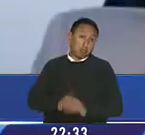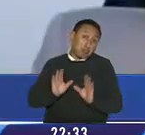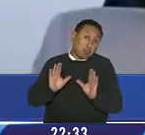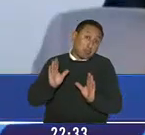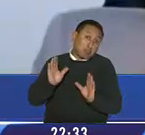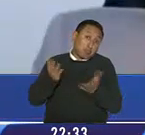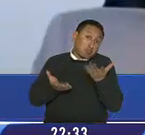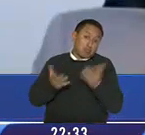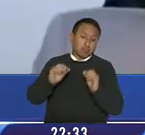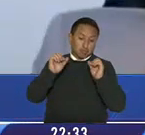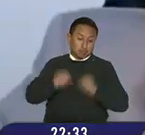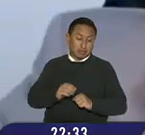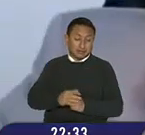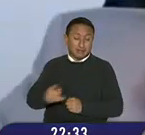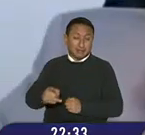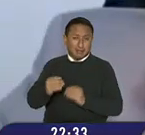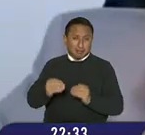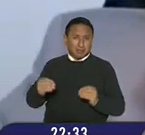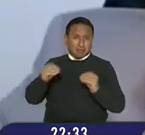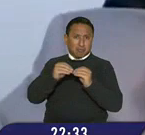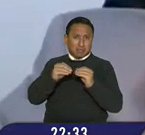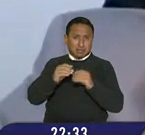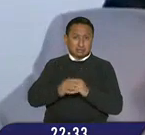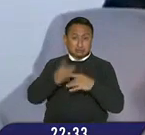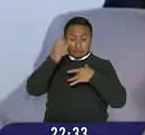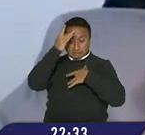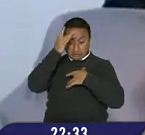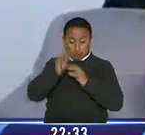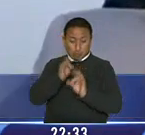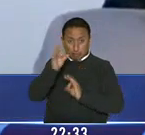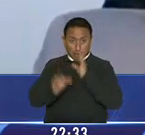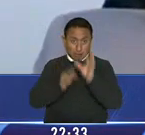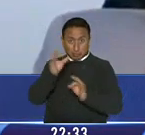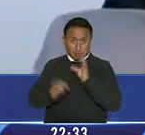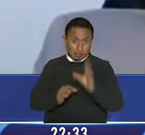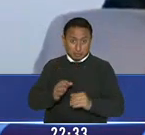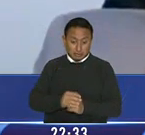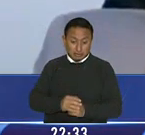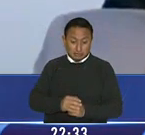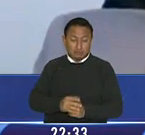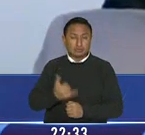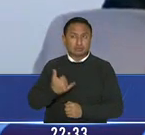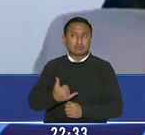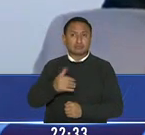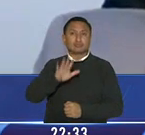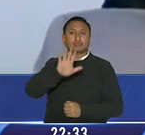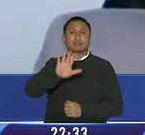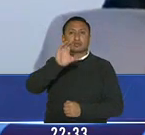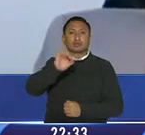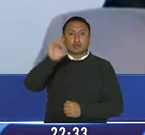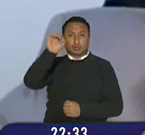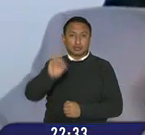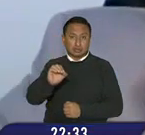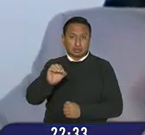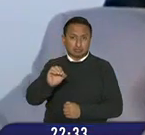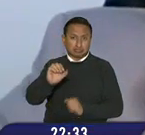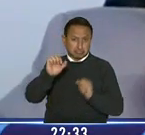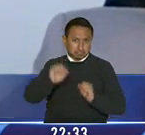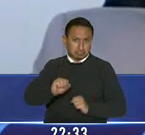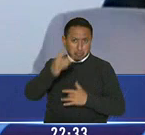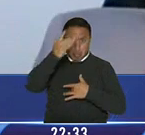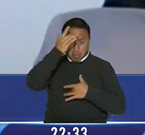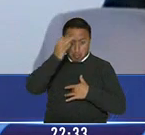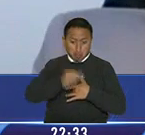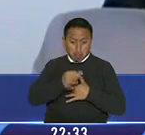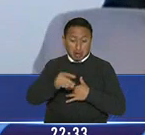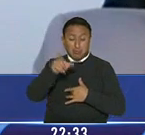es de que se produzcan brotes es decir no hay cero contagios todavía hay un 5% de positividad hay casos